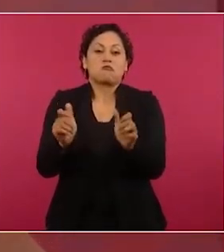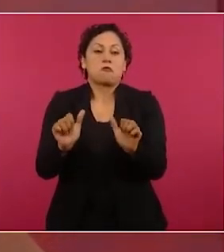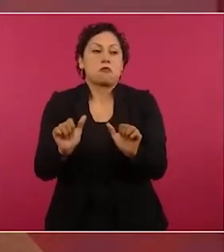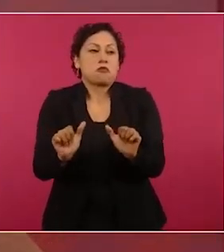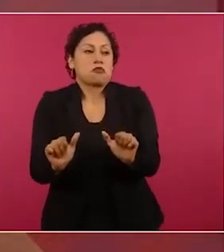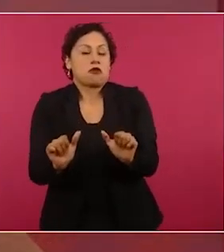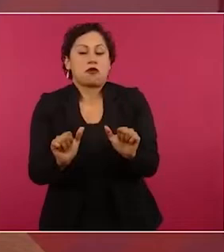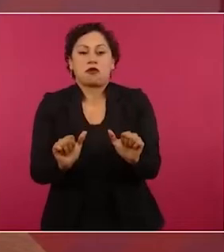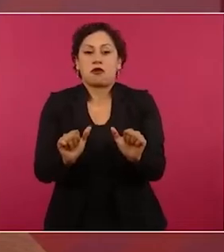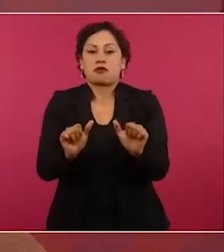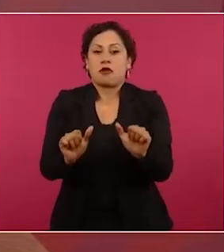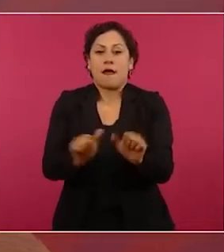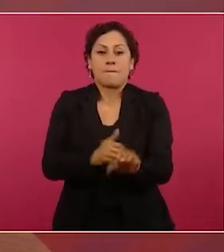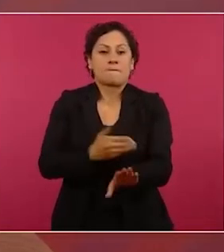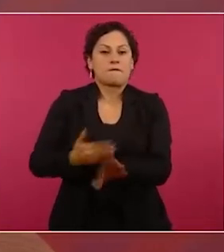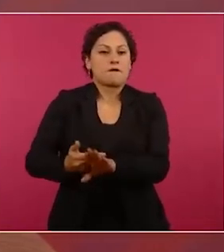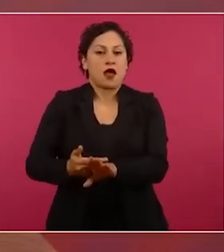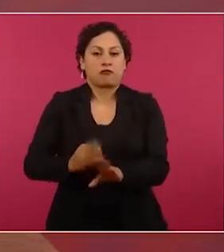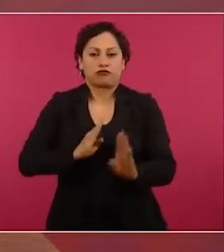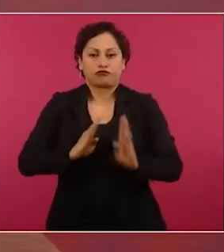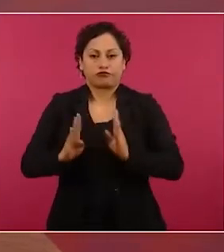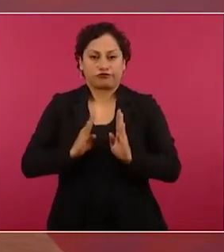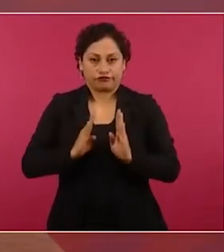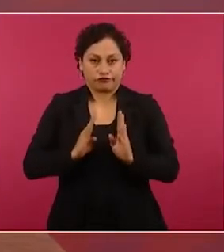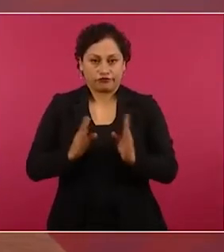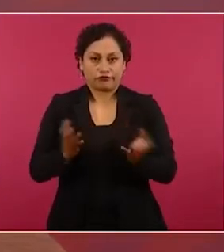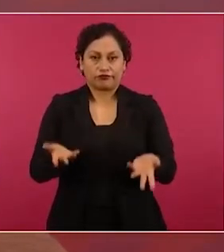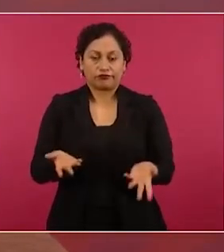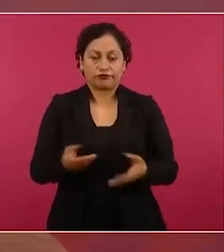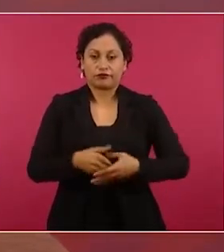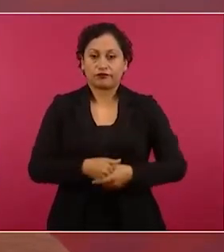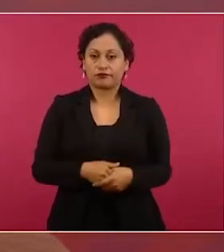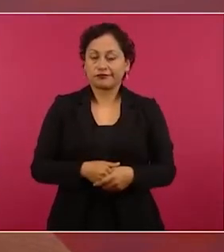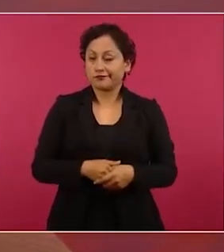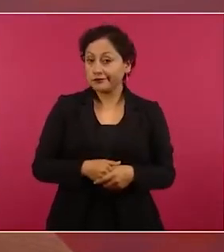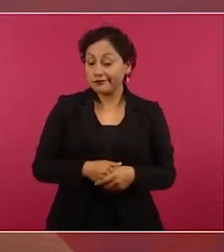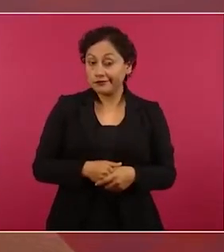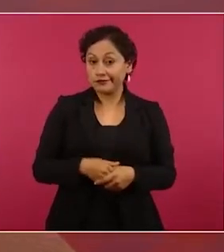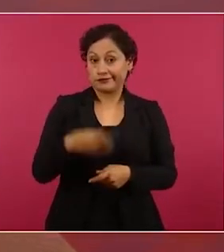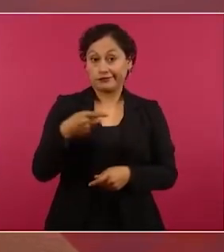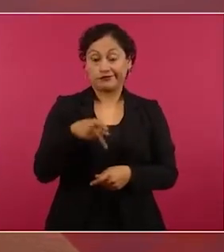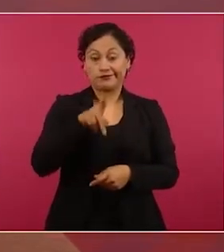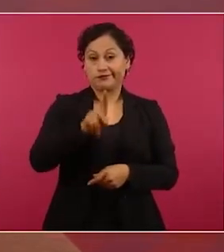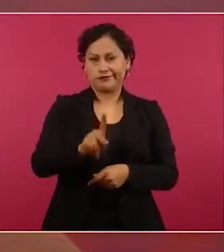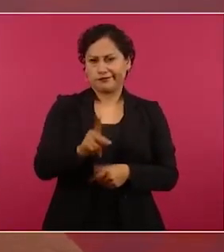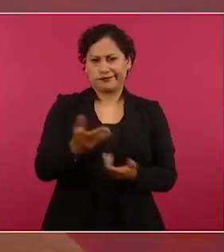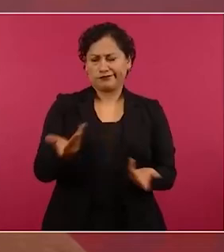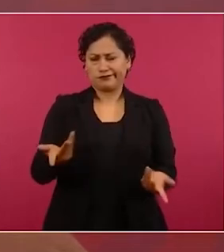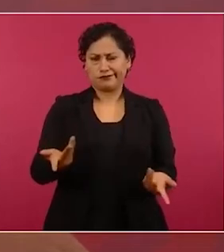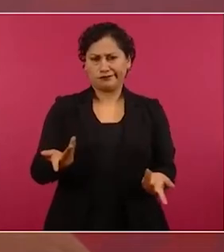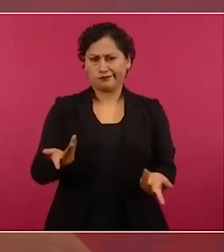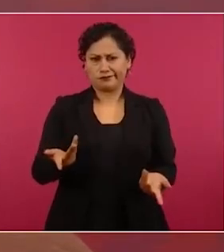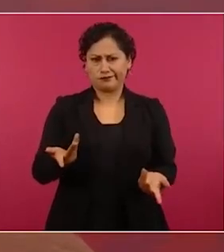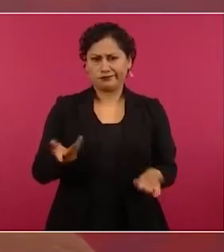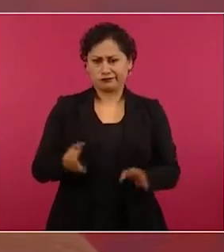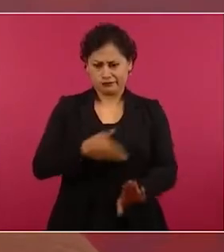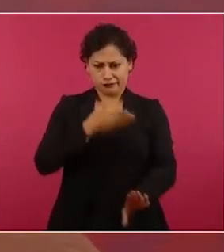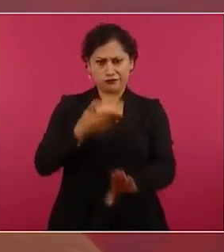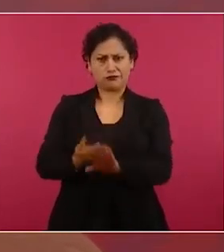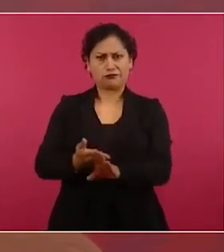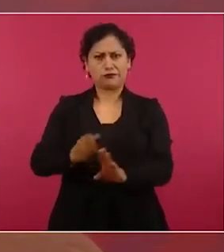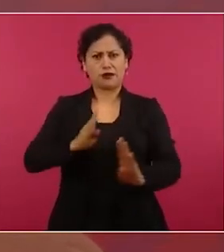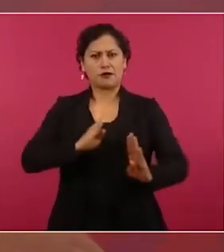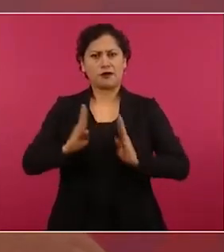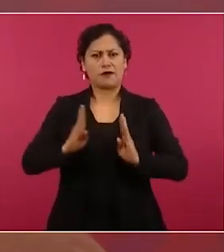al Ejército, cuando al contrario se afecta al Ejército si se